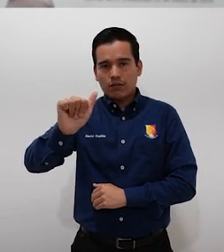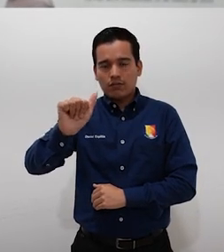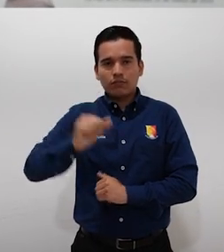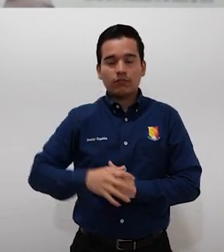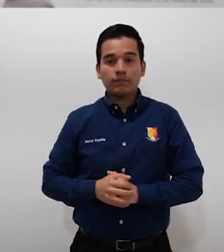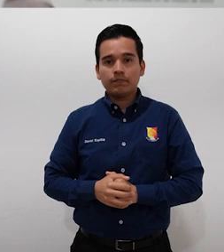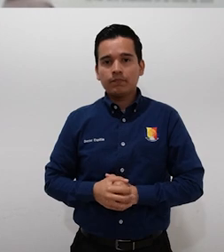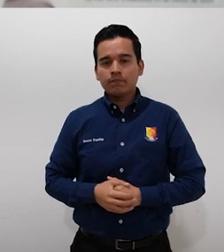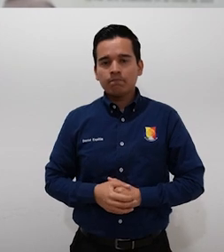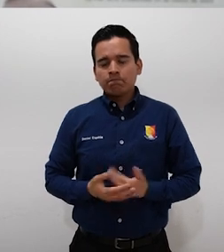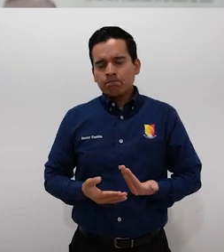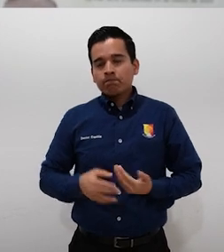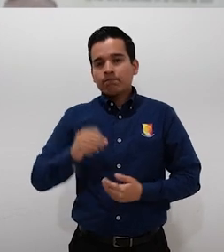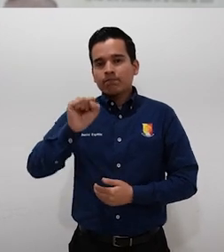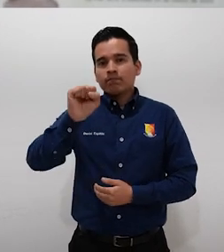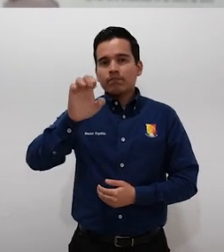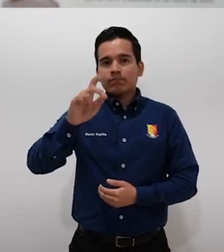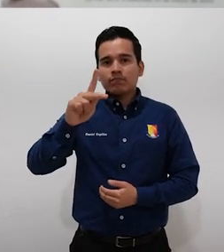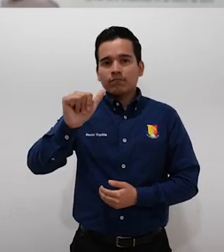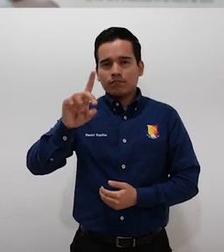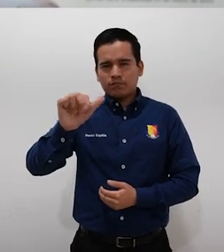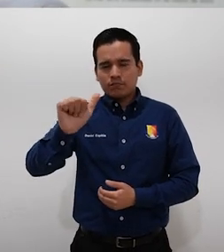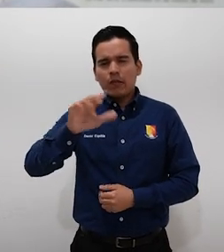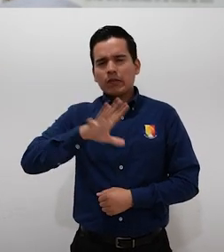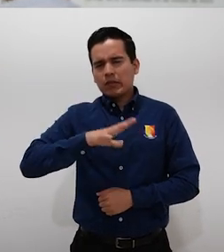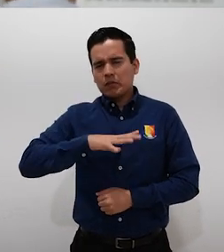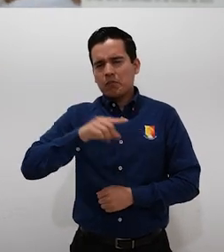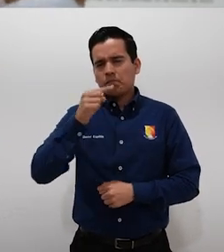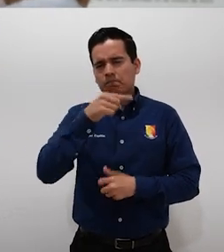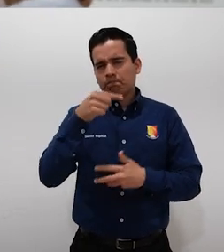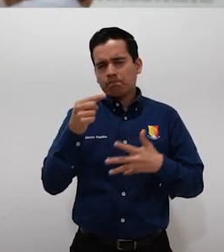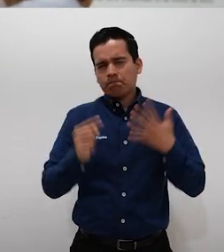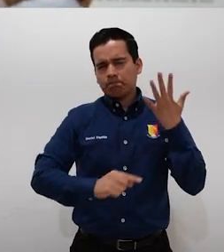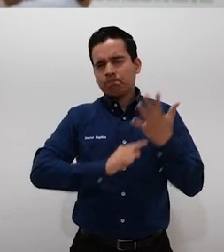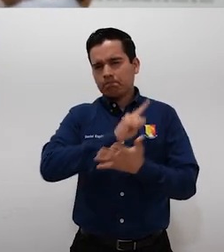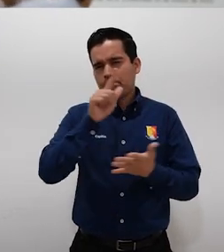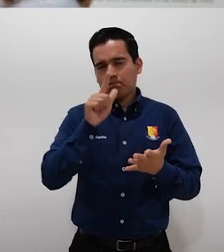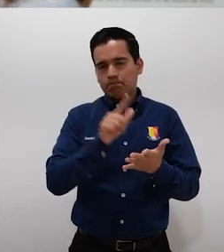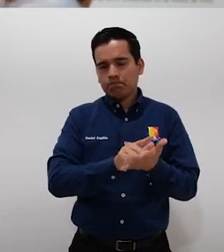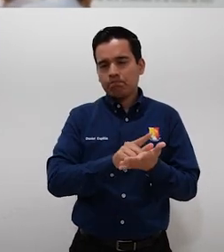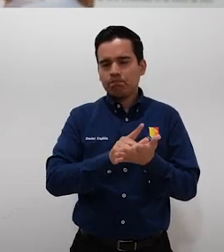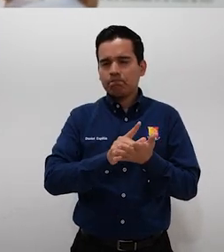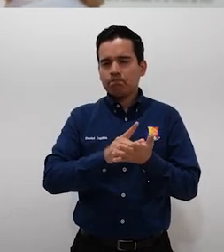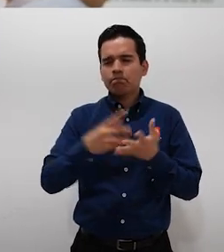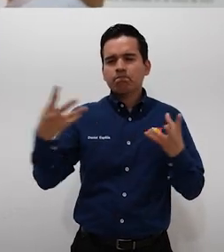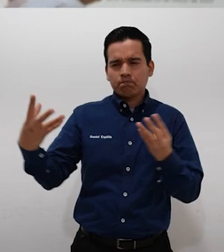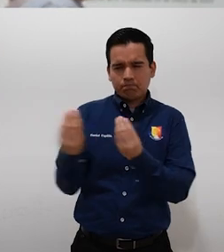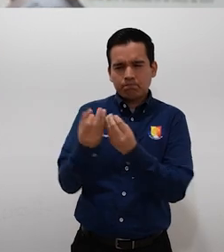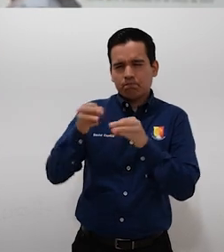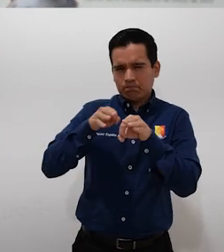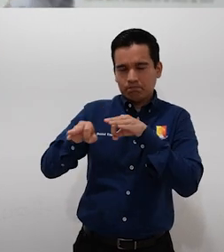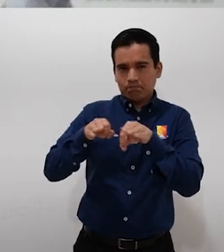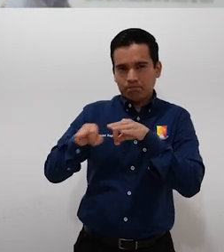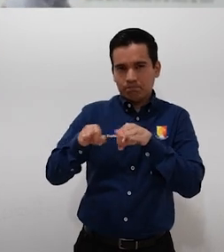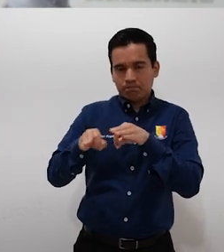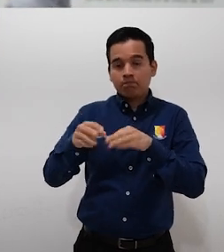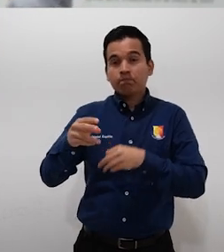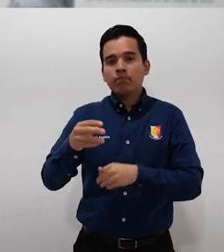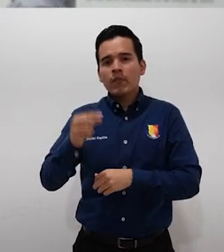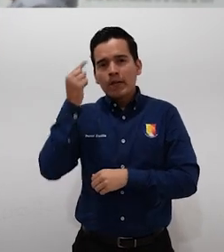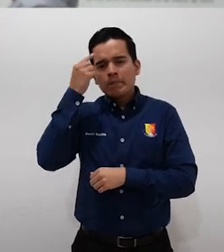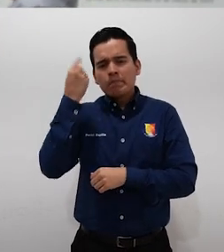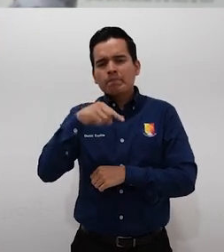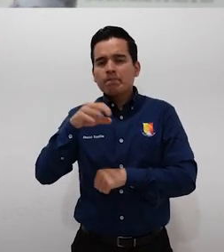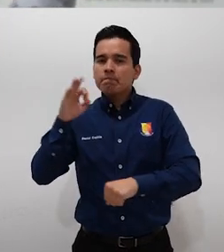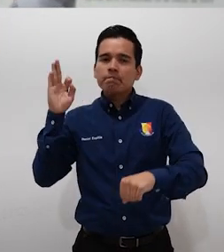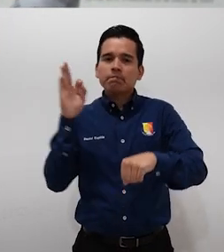En lo que es CEPADA tenemos varias leyes trabajando a la par con ellos que tienen que ser de beneficio para la